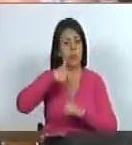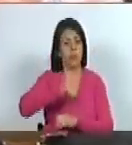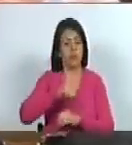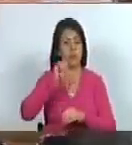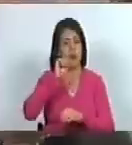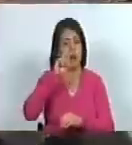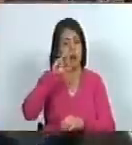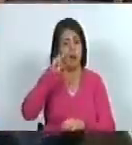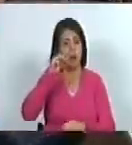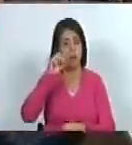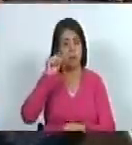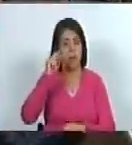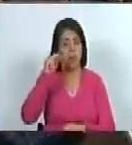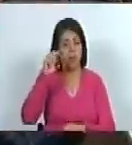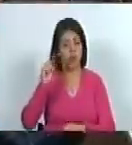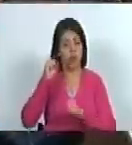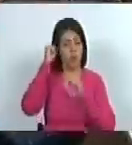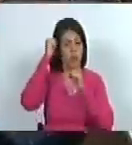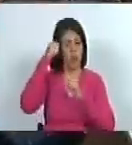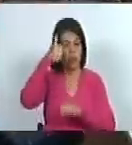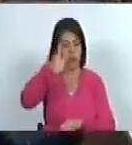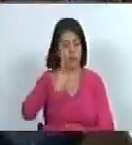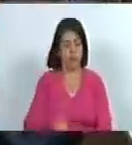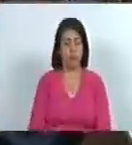Armando Reverón muchas gracias presidente